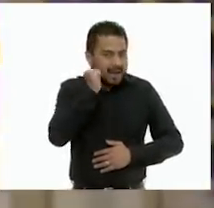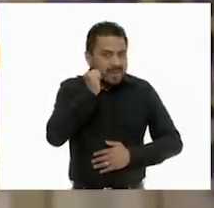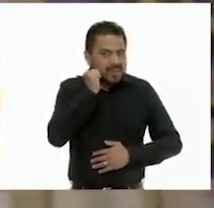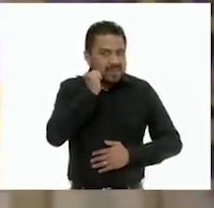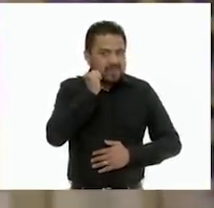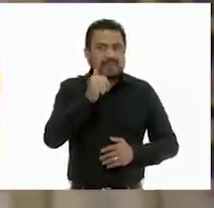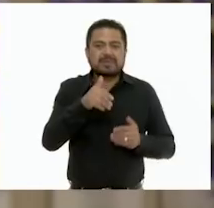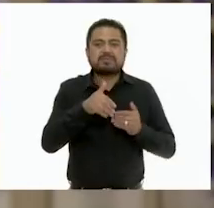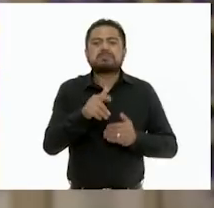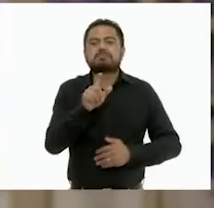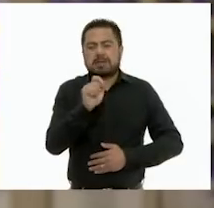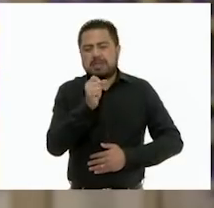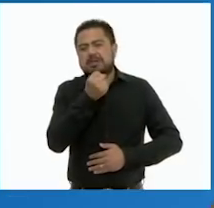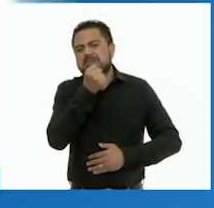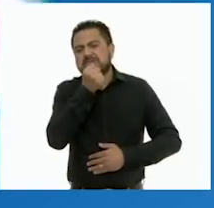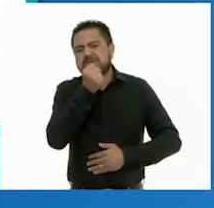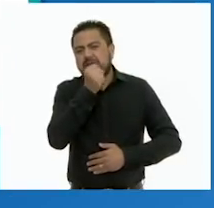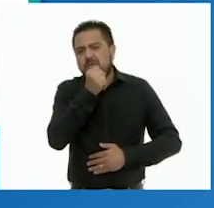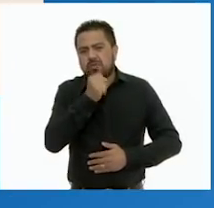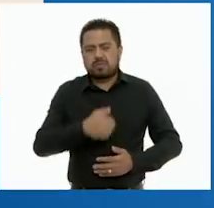¡Durante 20 segundos!